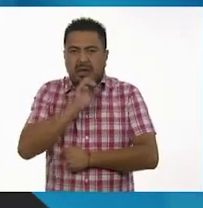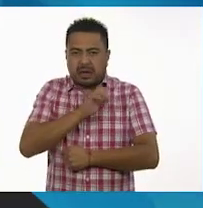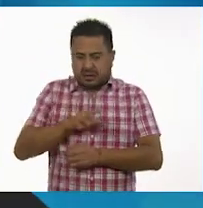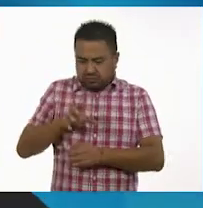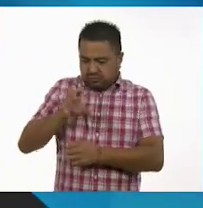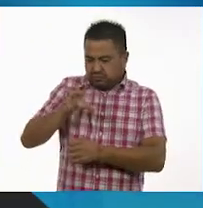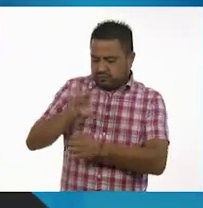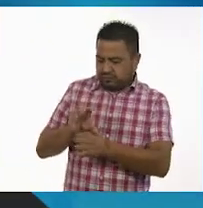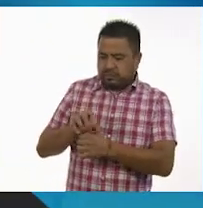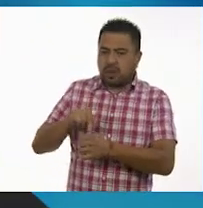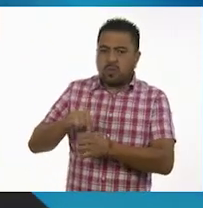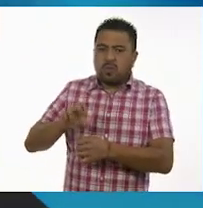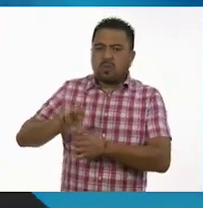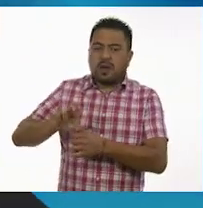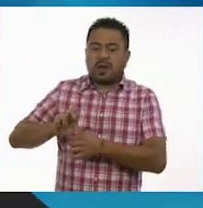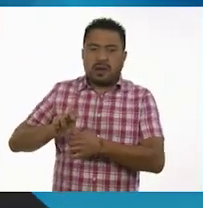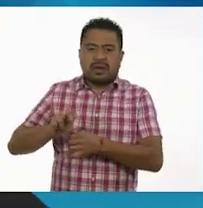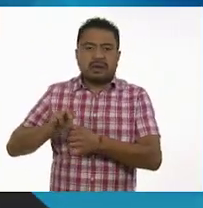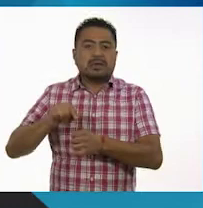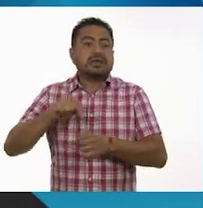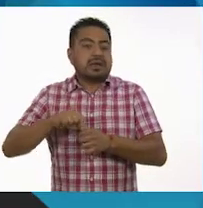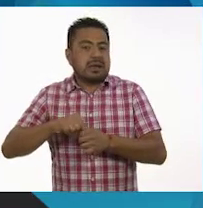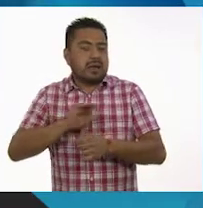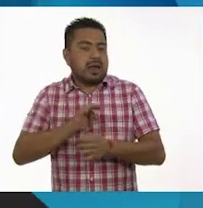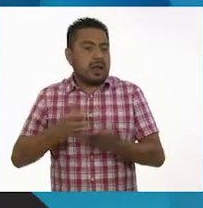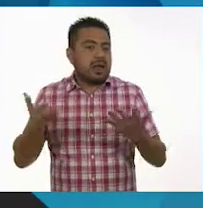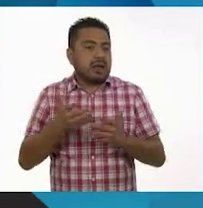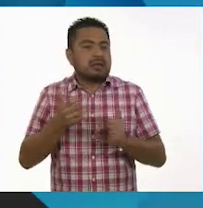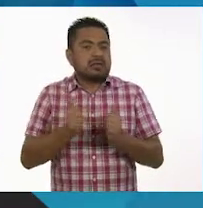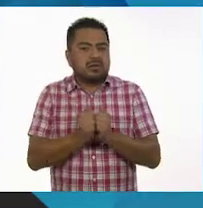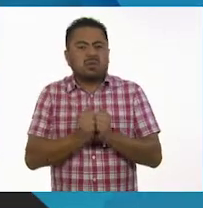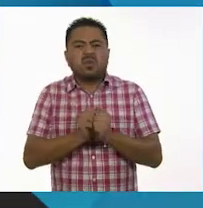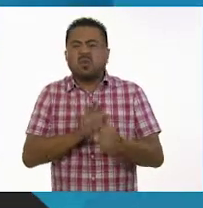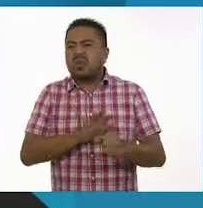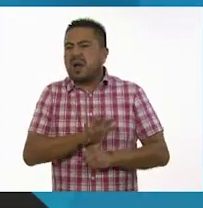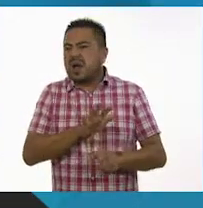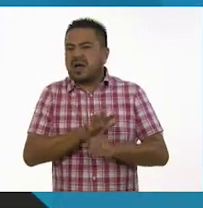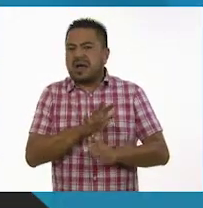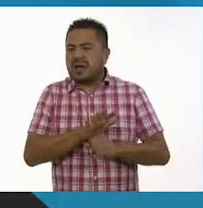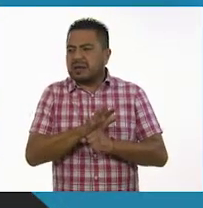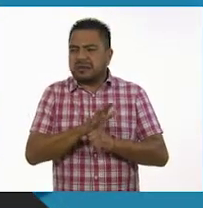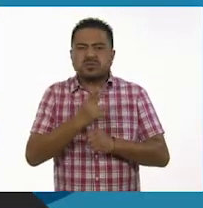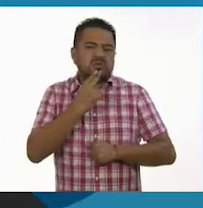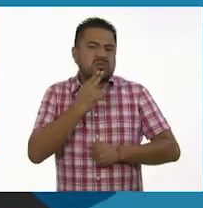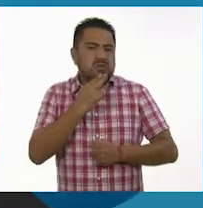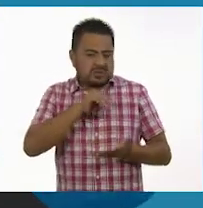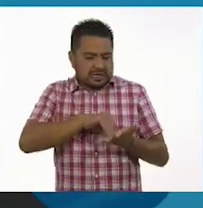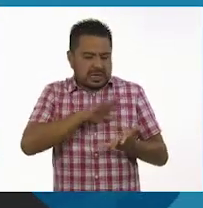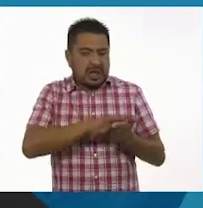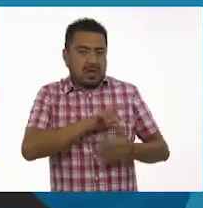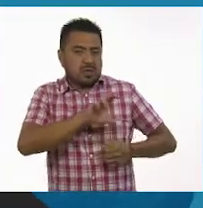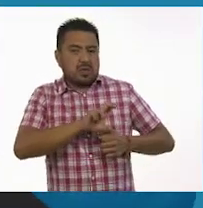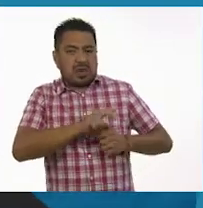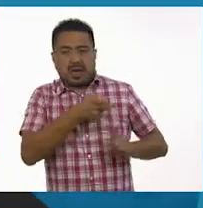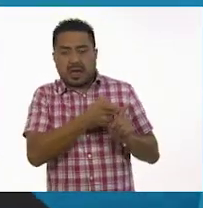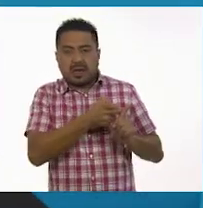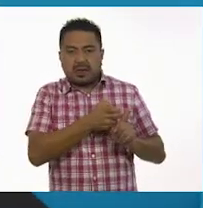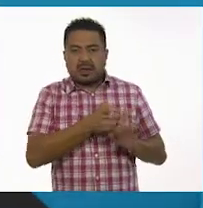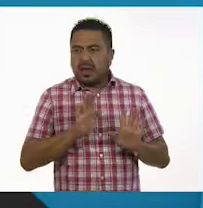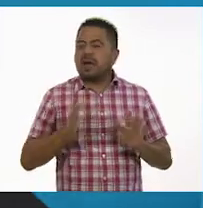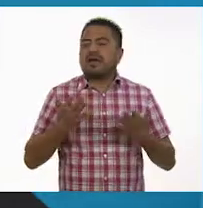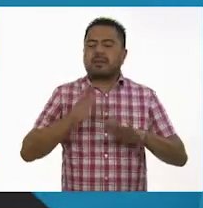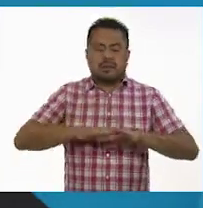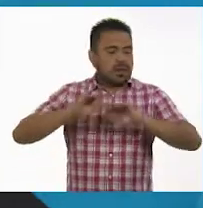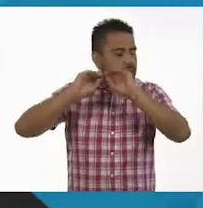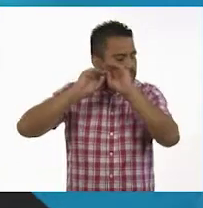huevo, pero la nutrición del embrión se realiza a través de la reserva que contiene el huevo. Ya me está